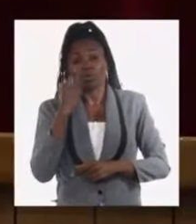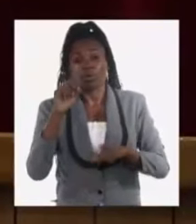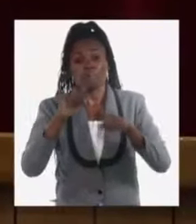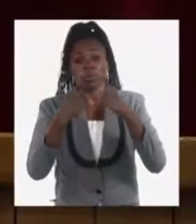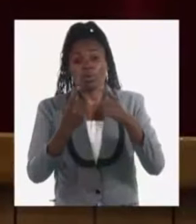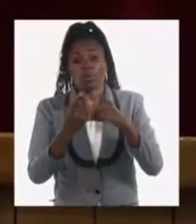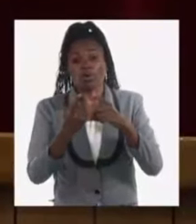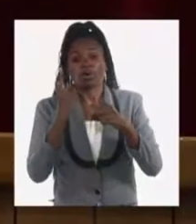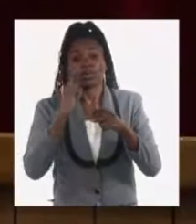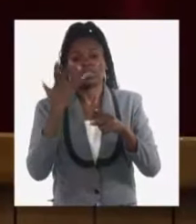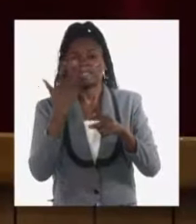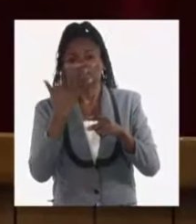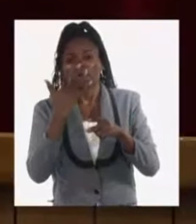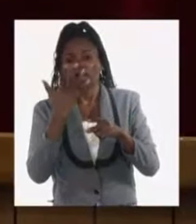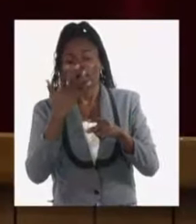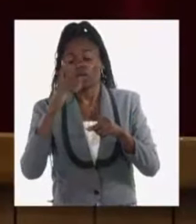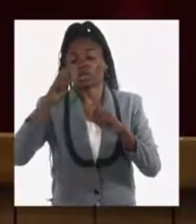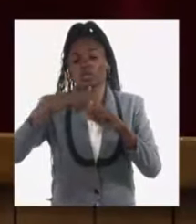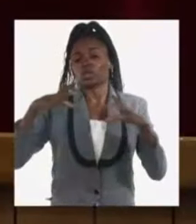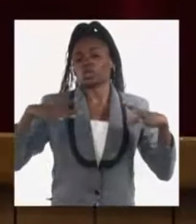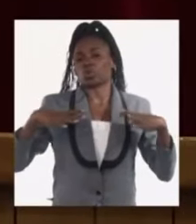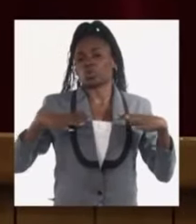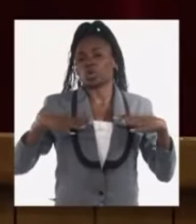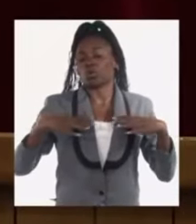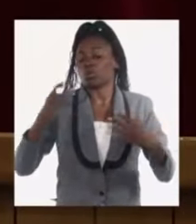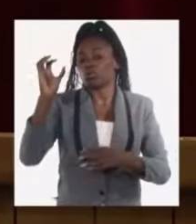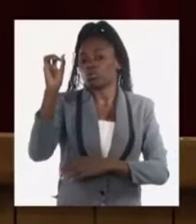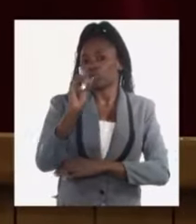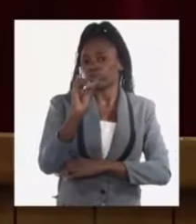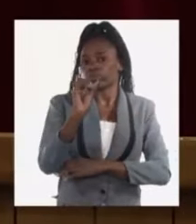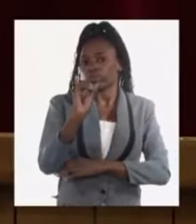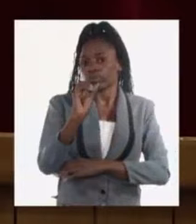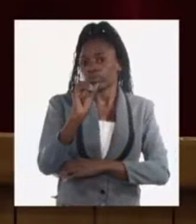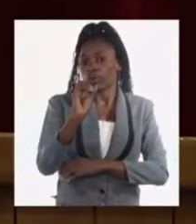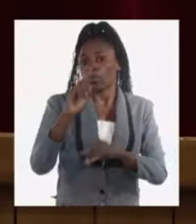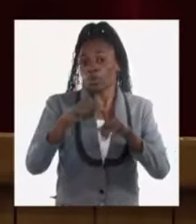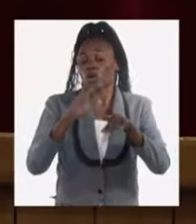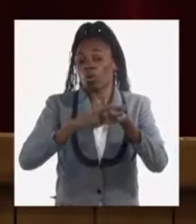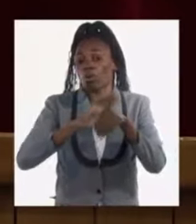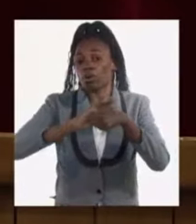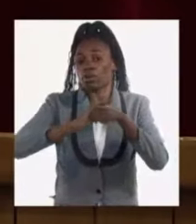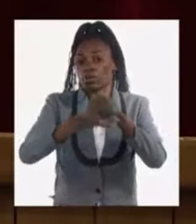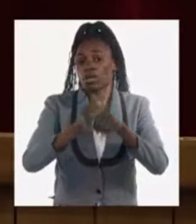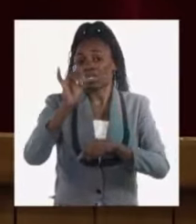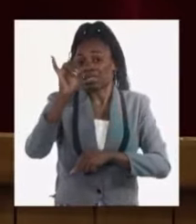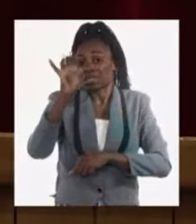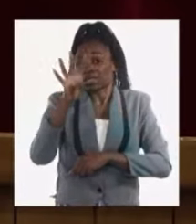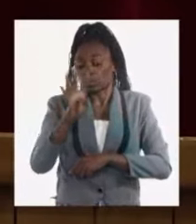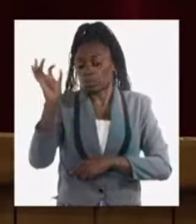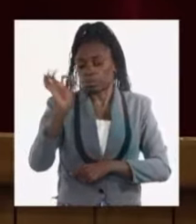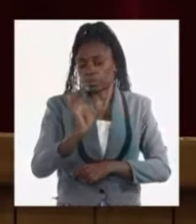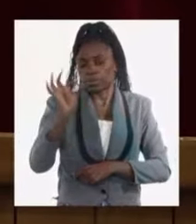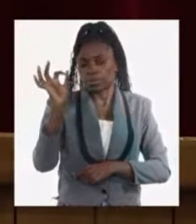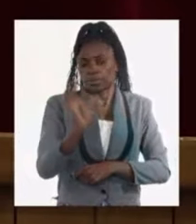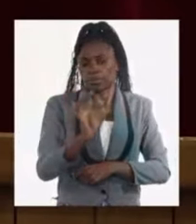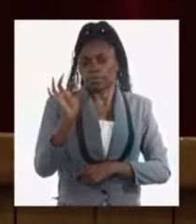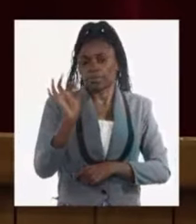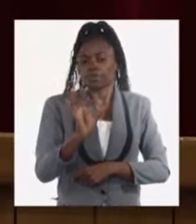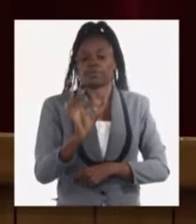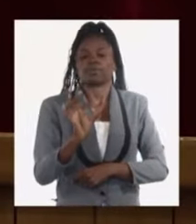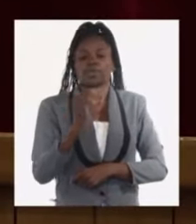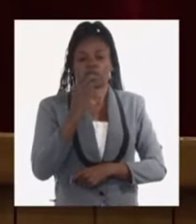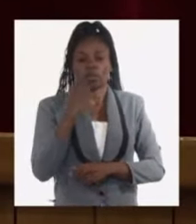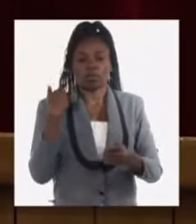porque venimos prácticamente de un turismo cero, y es el 64% de lo que